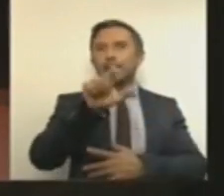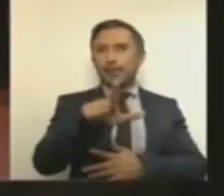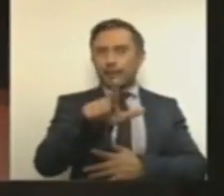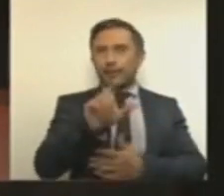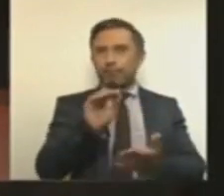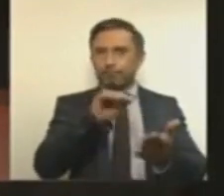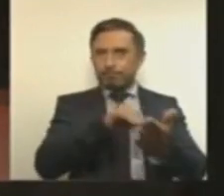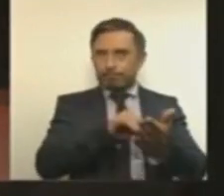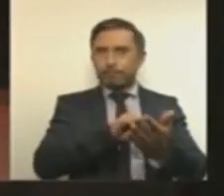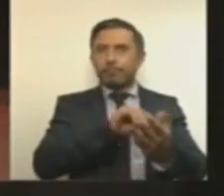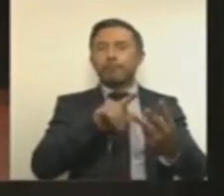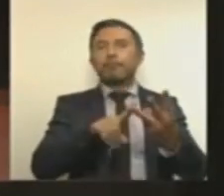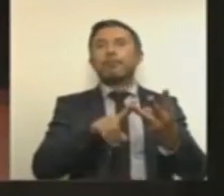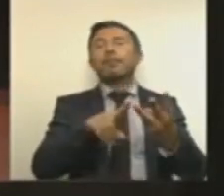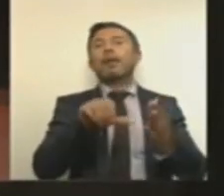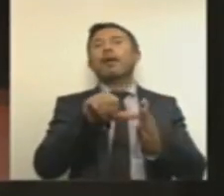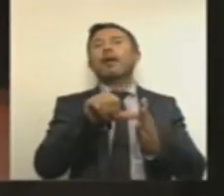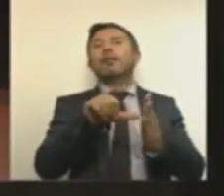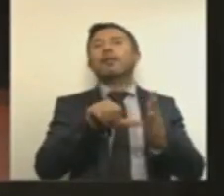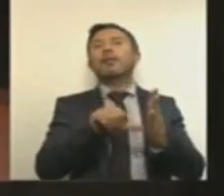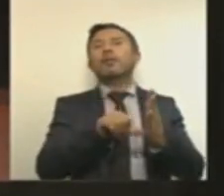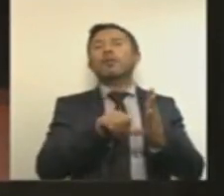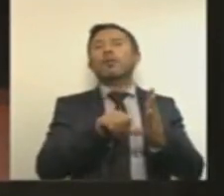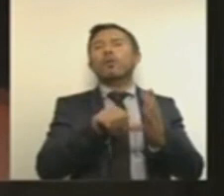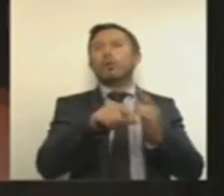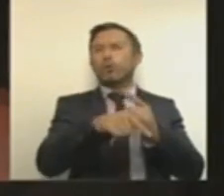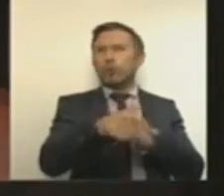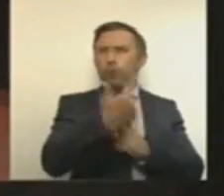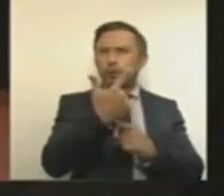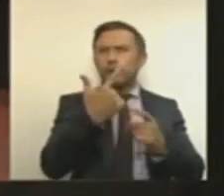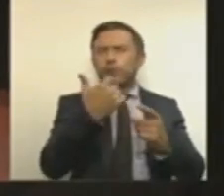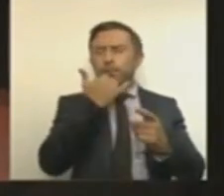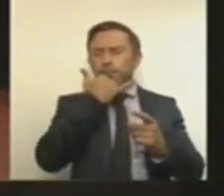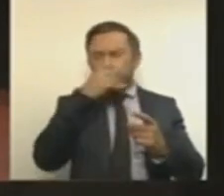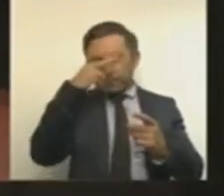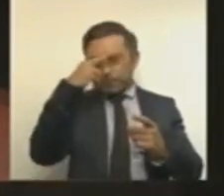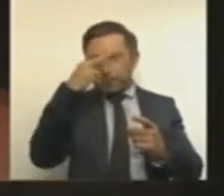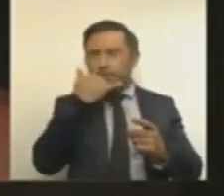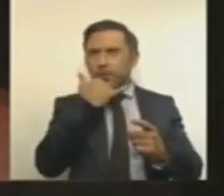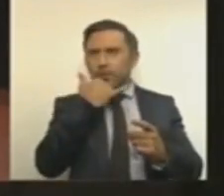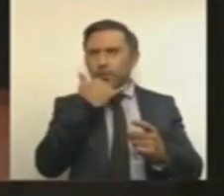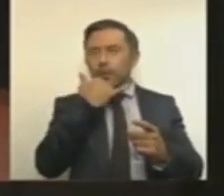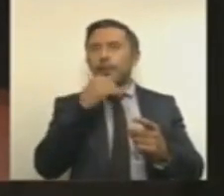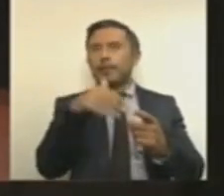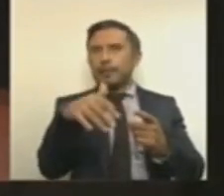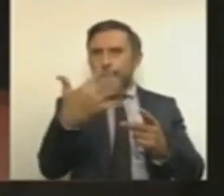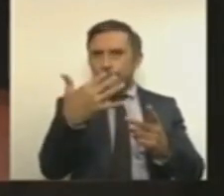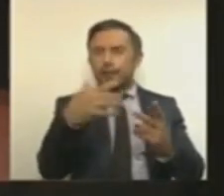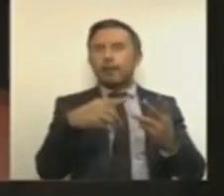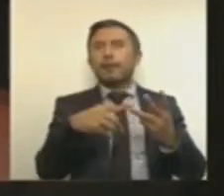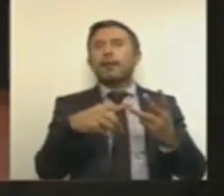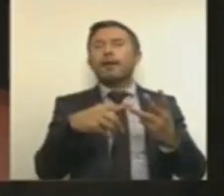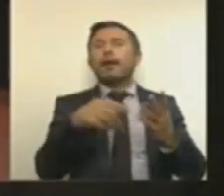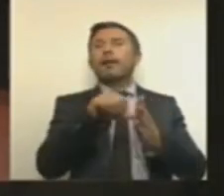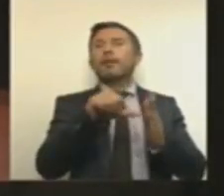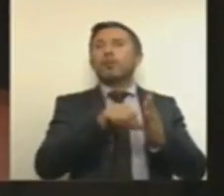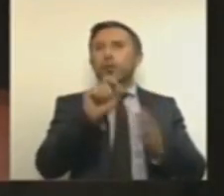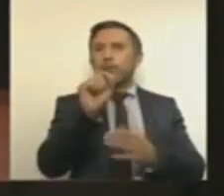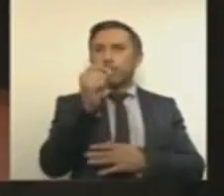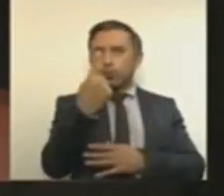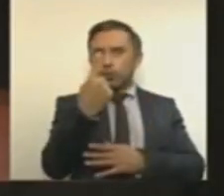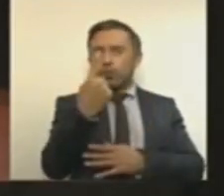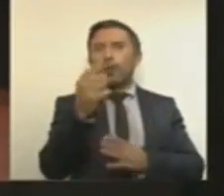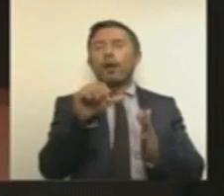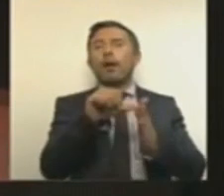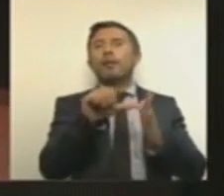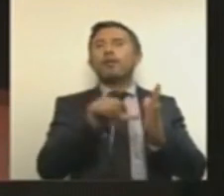al artículo 15, al artículo 21 y